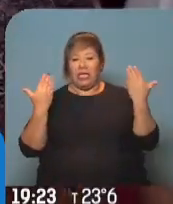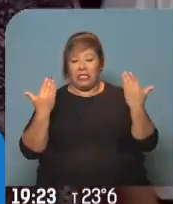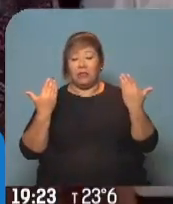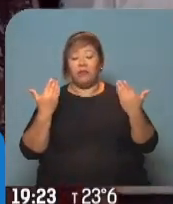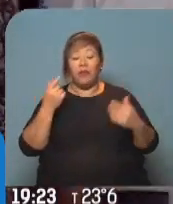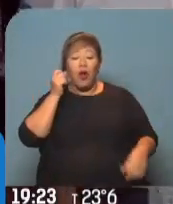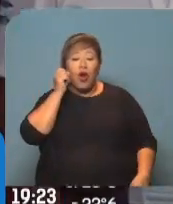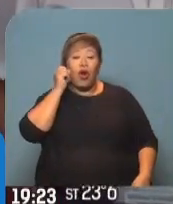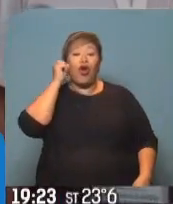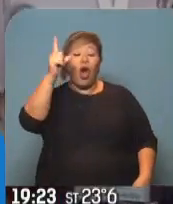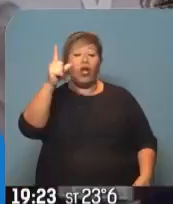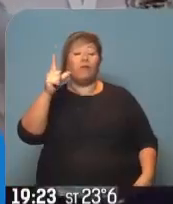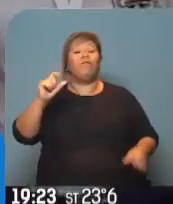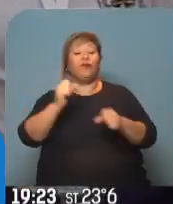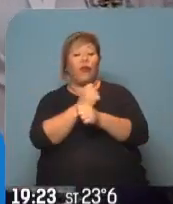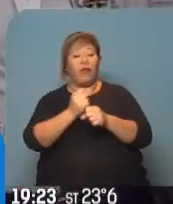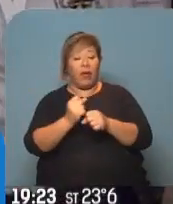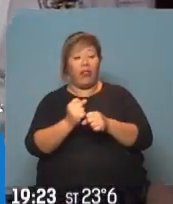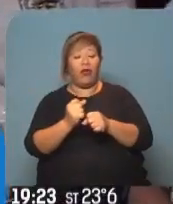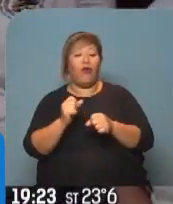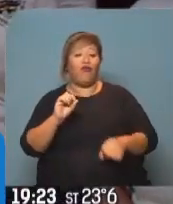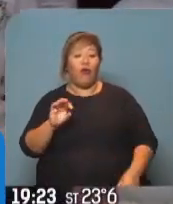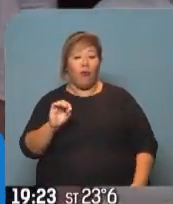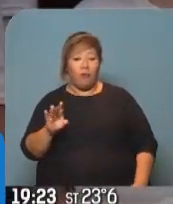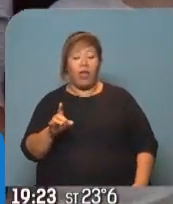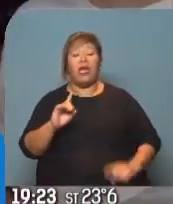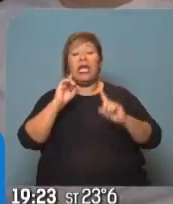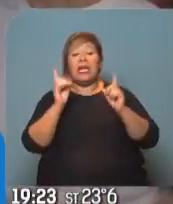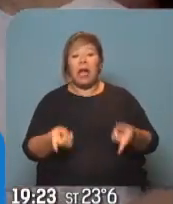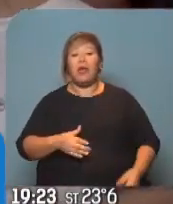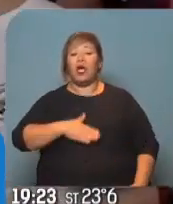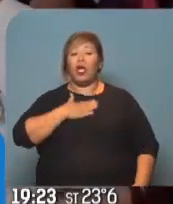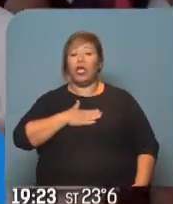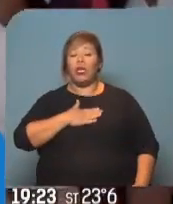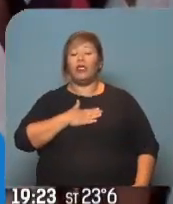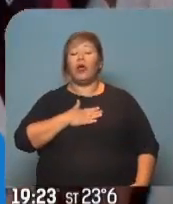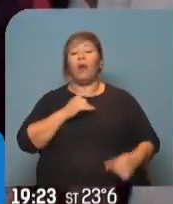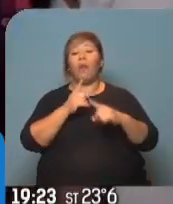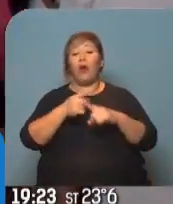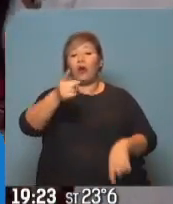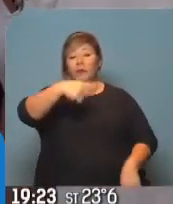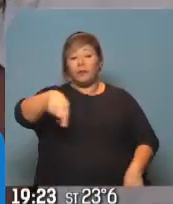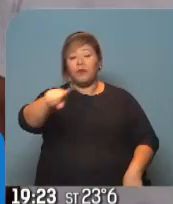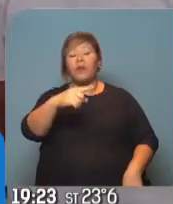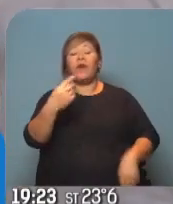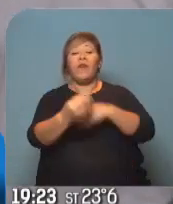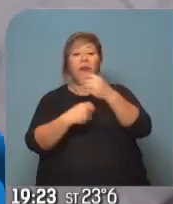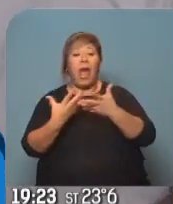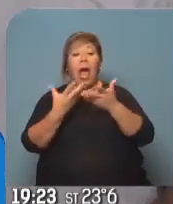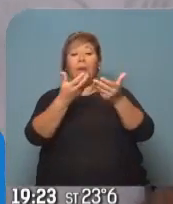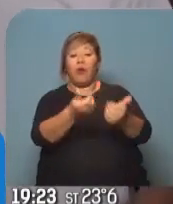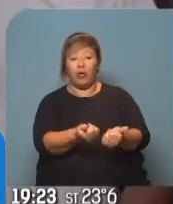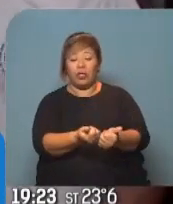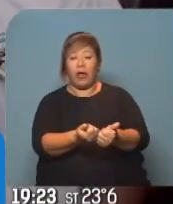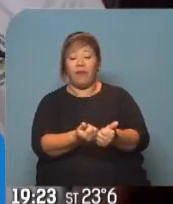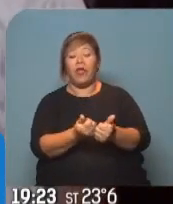felices de haber contado con la confianza y el apoyo. De haber construido con la Comisión